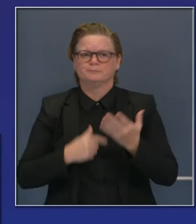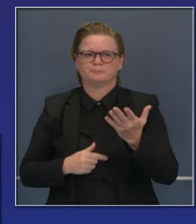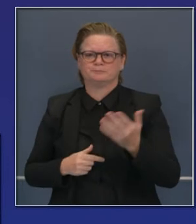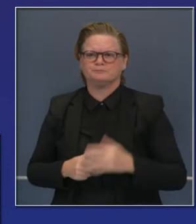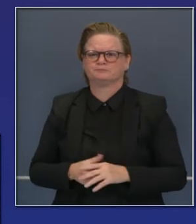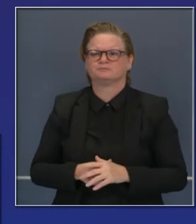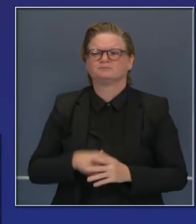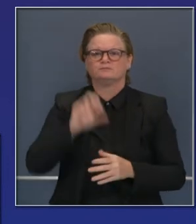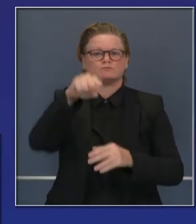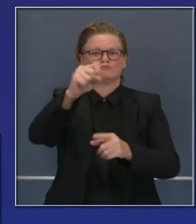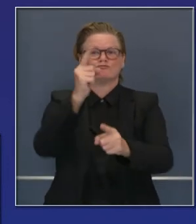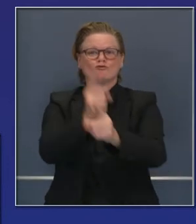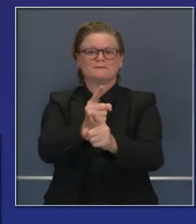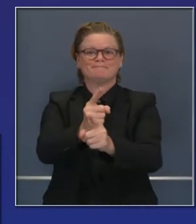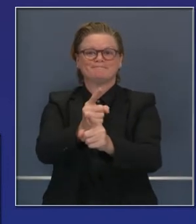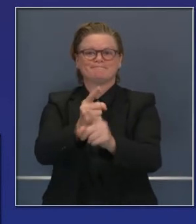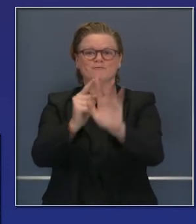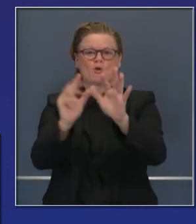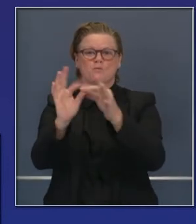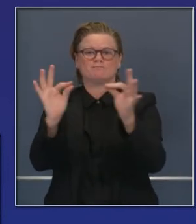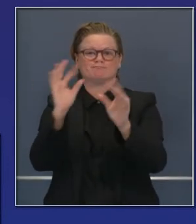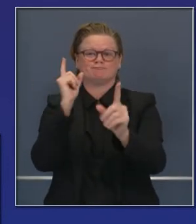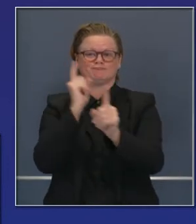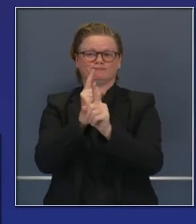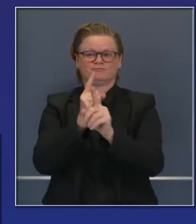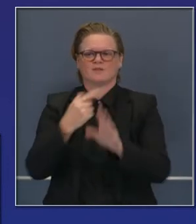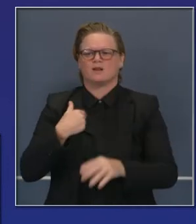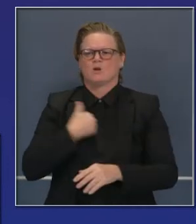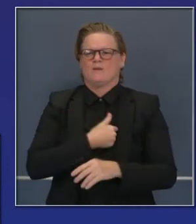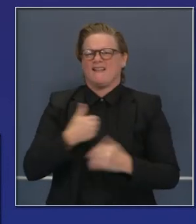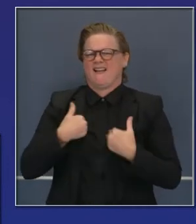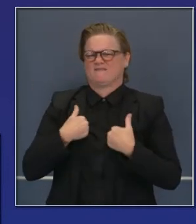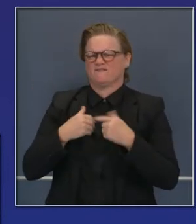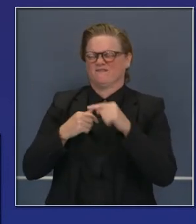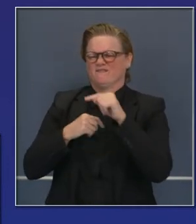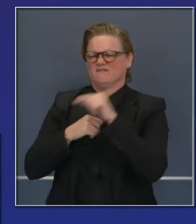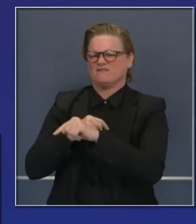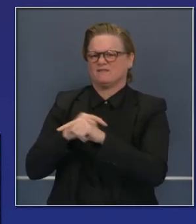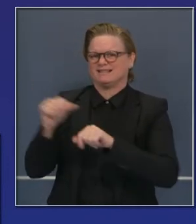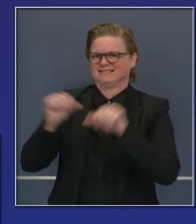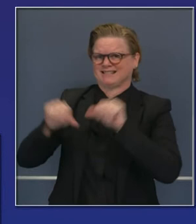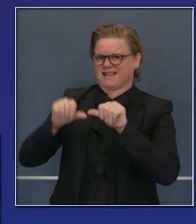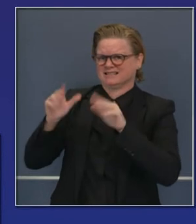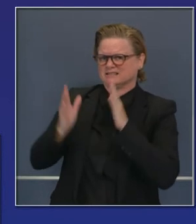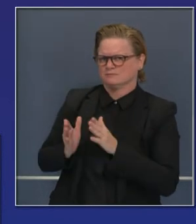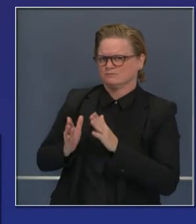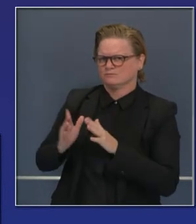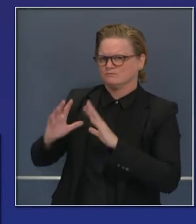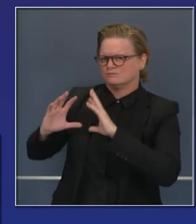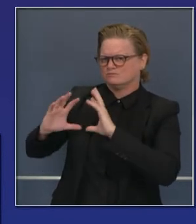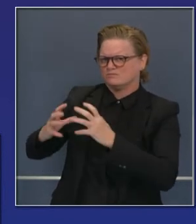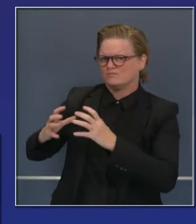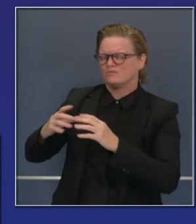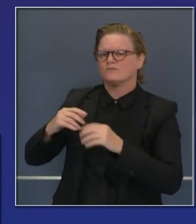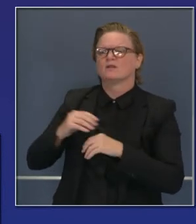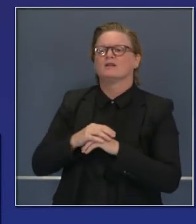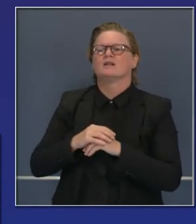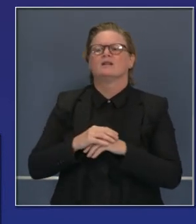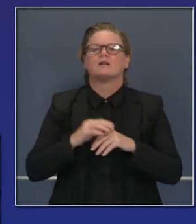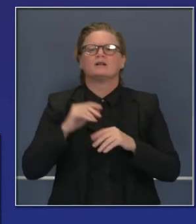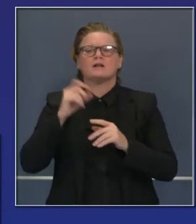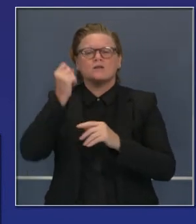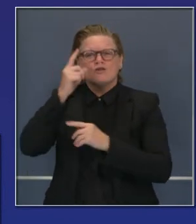Siguiendo con lo que dijo usted, señor gobernador, este Comité de Seguridad Científica no hace sus propias pruebas, no hace su propio trabajo